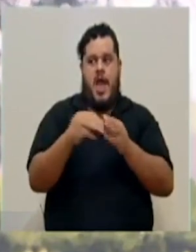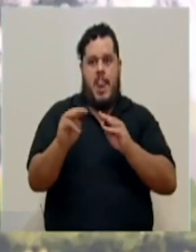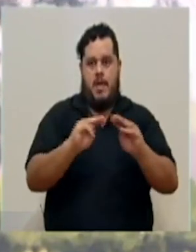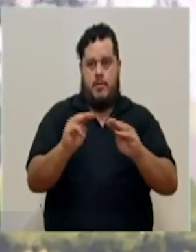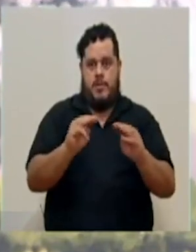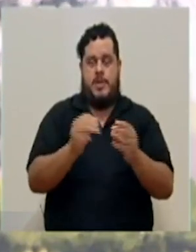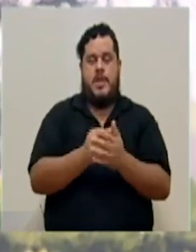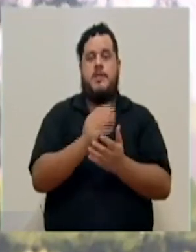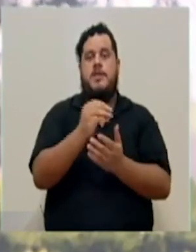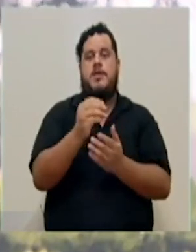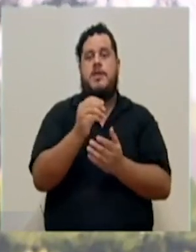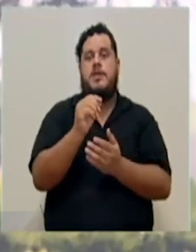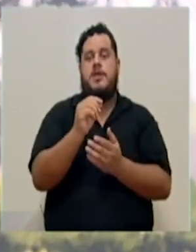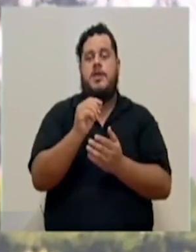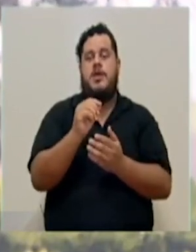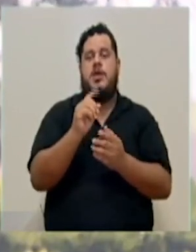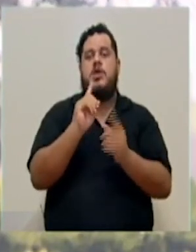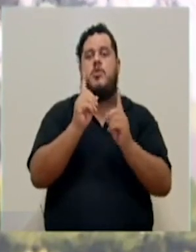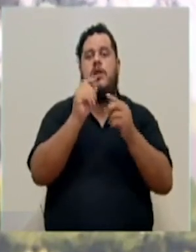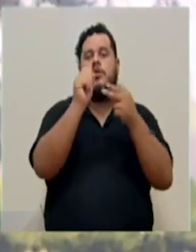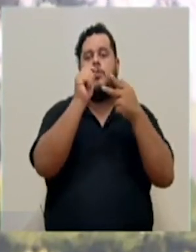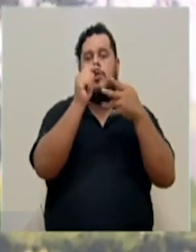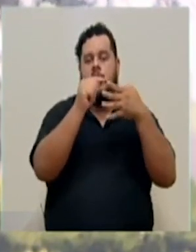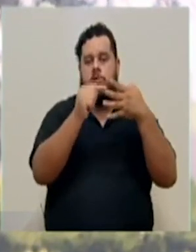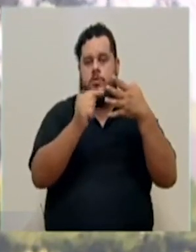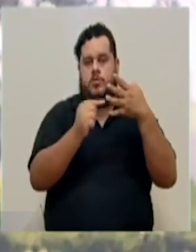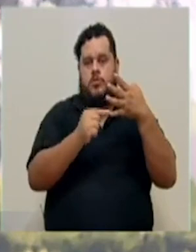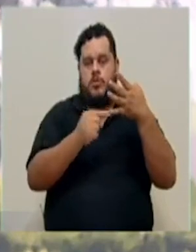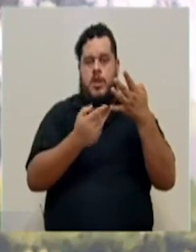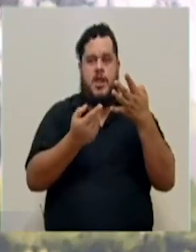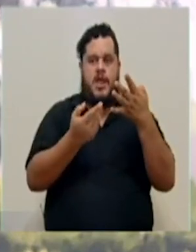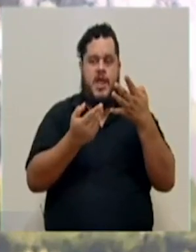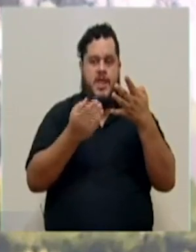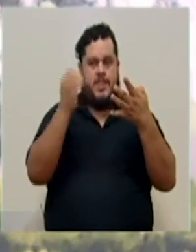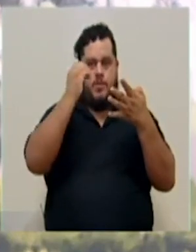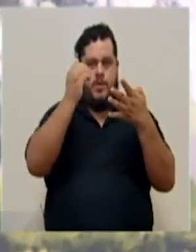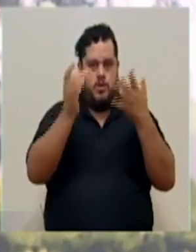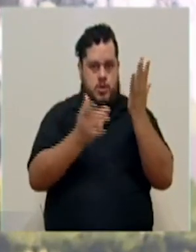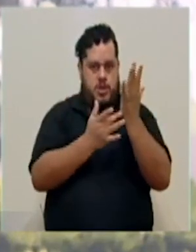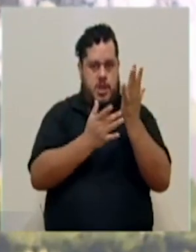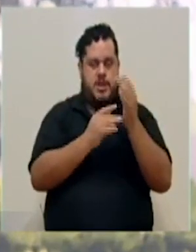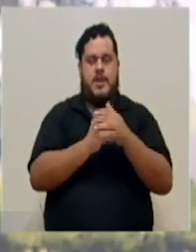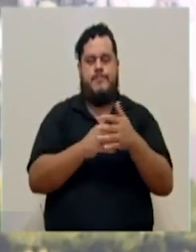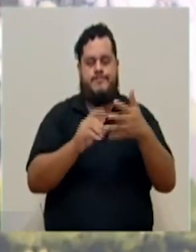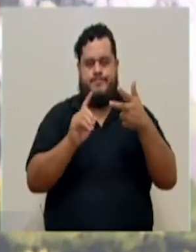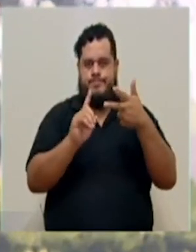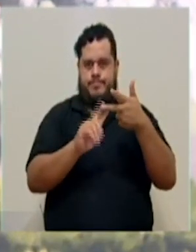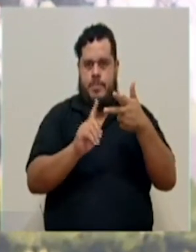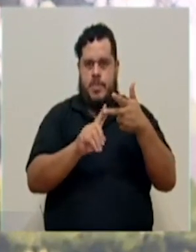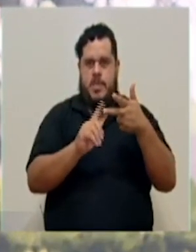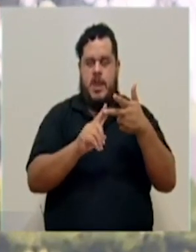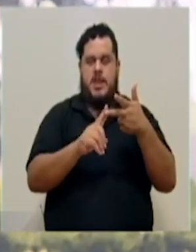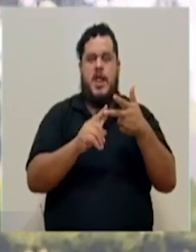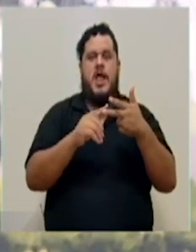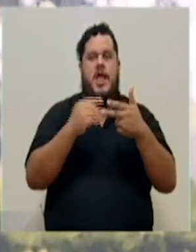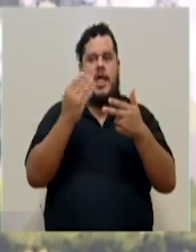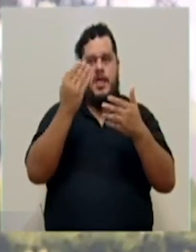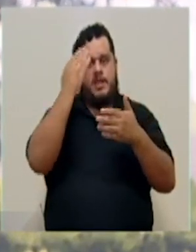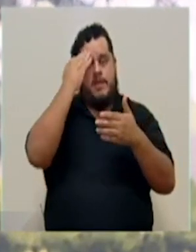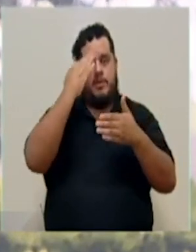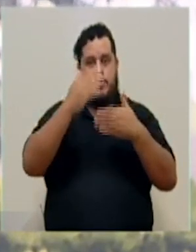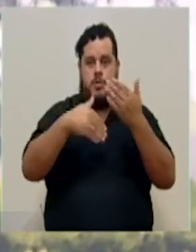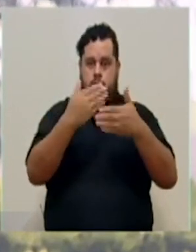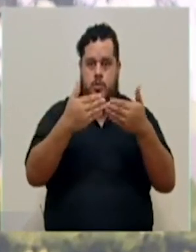y un poco cuáles serían esos puntos de sustento técnico. También queríamos conocer sobre el protocolo de apertura de parques